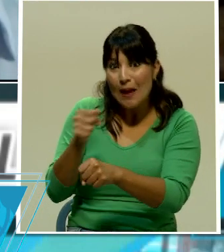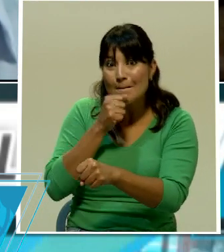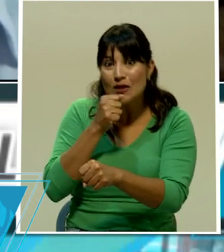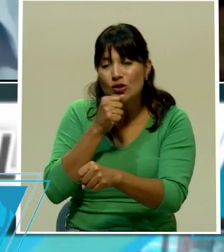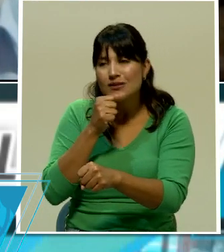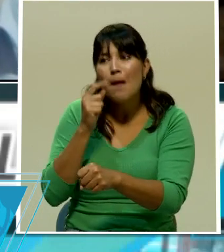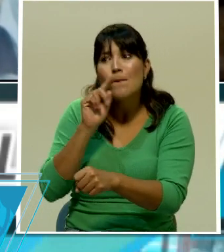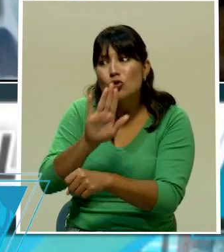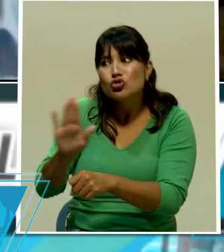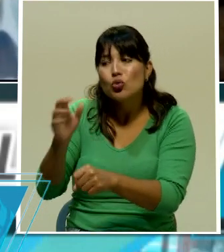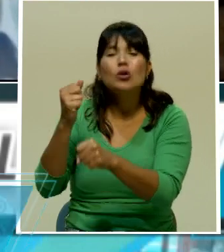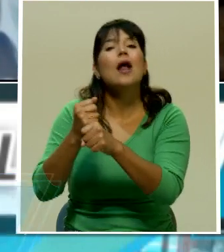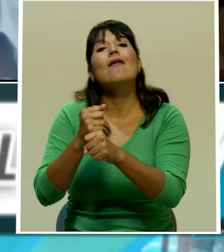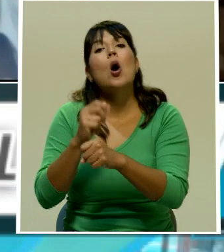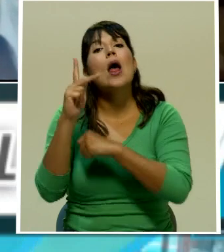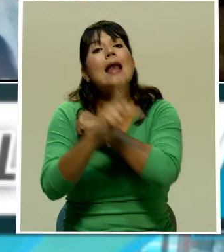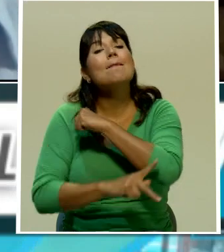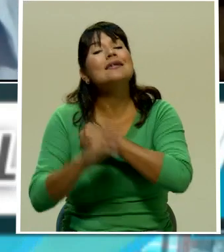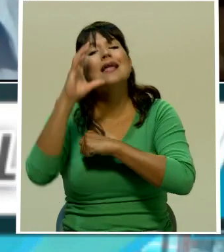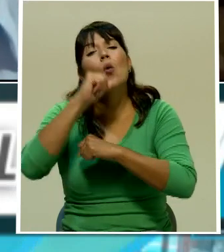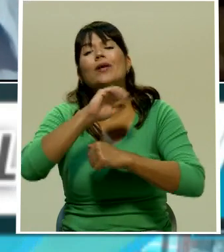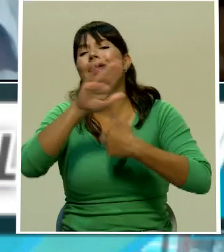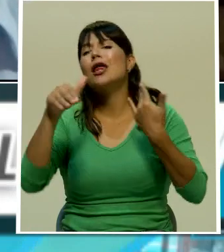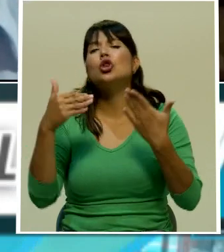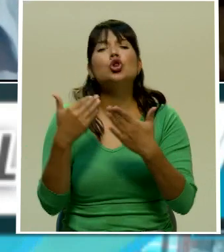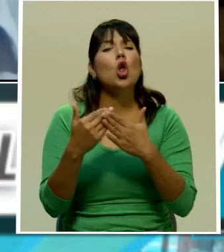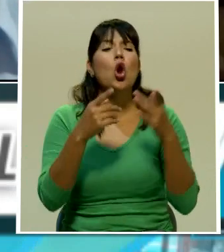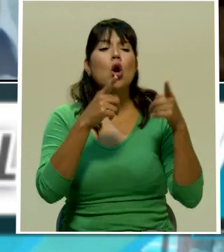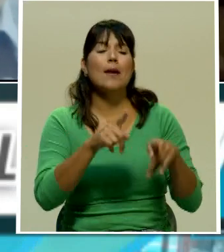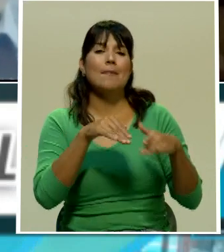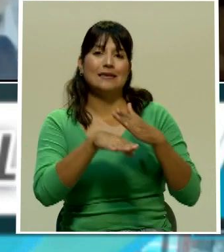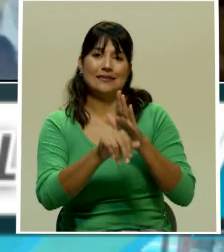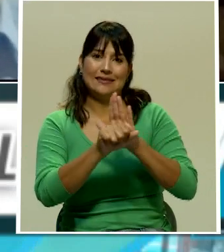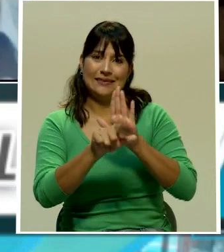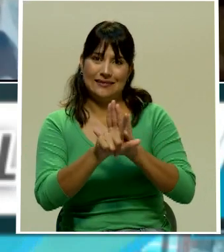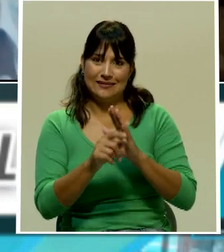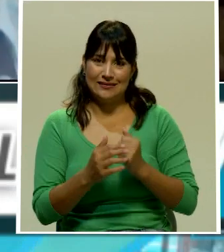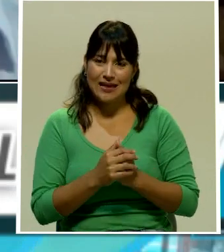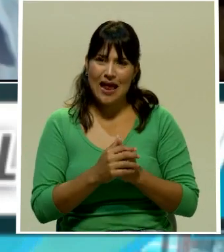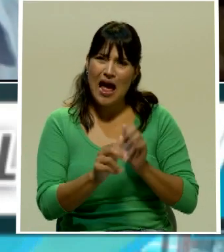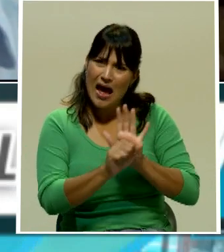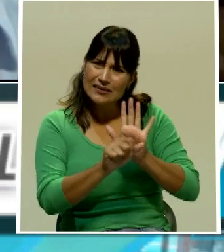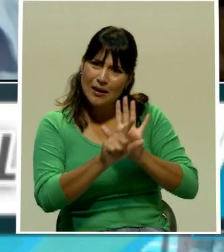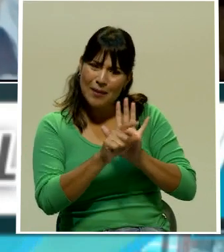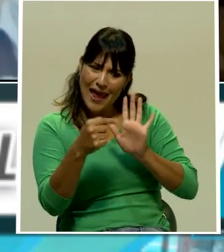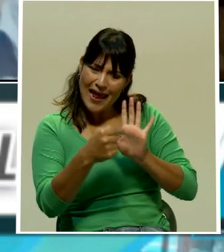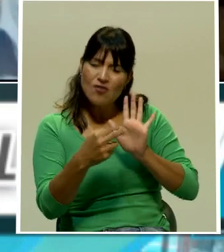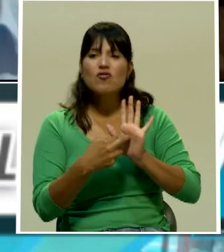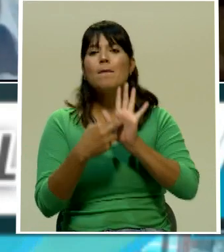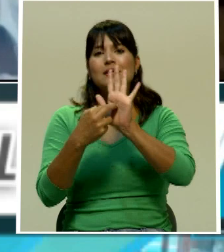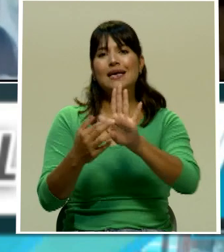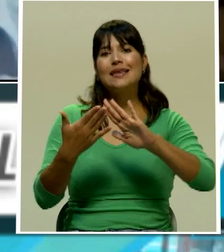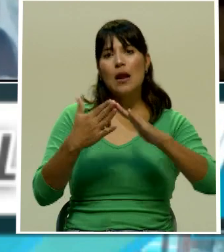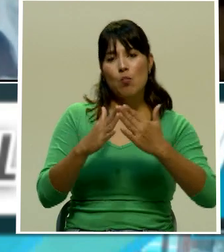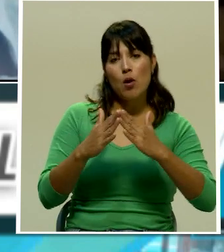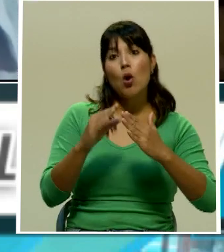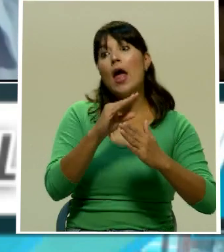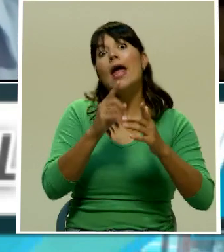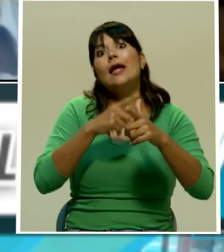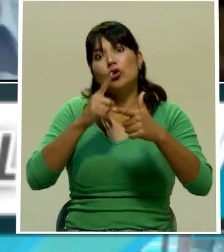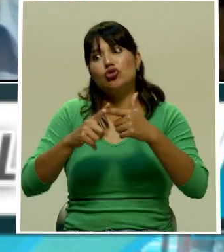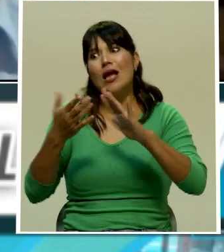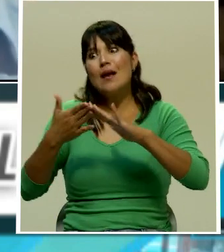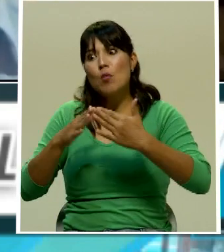de lo que sucede en la asamblea legislativa la asamblea legislativa es la representación del pueblo y el pueblo tiene derecho a estar enterado